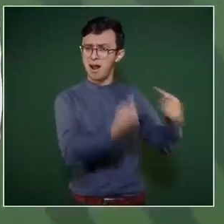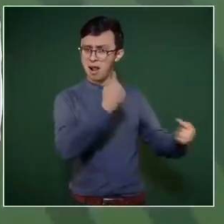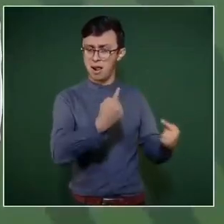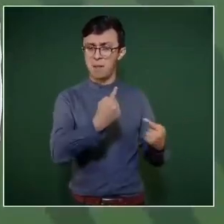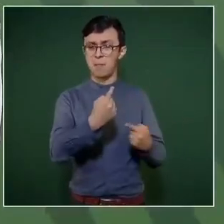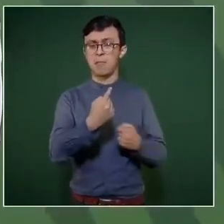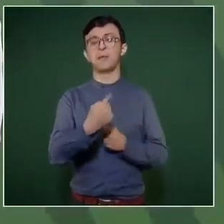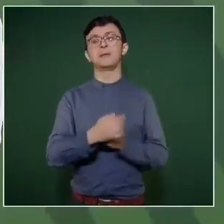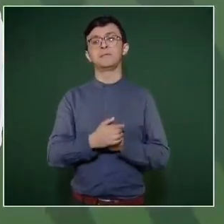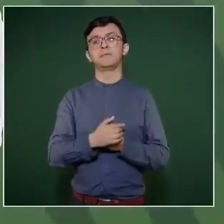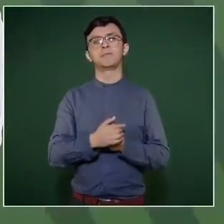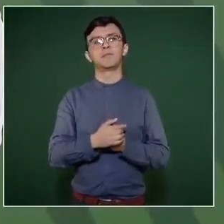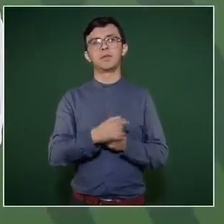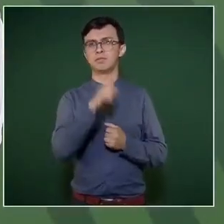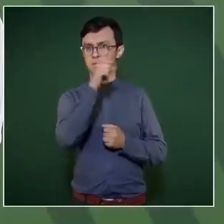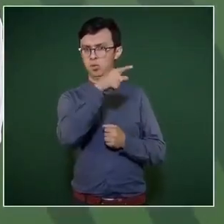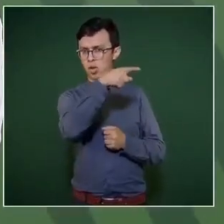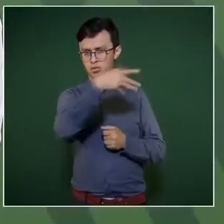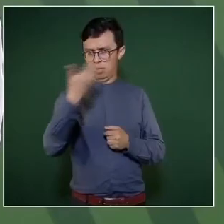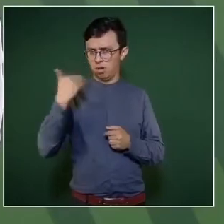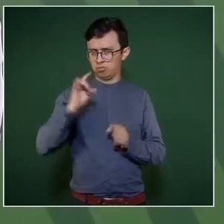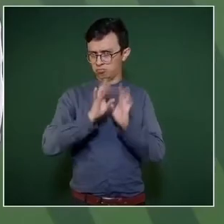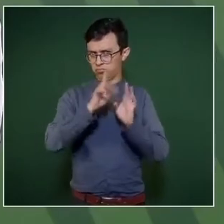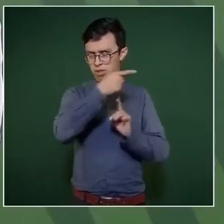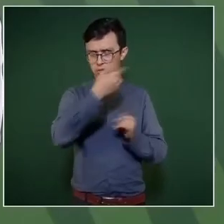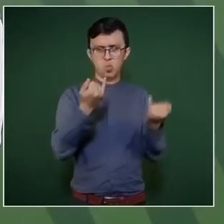de esas características